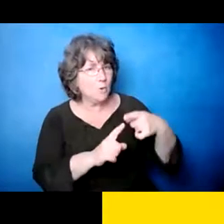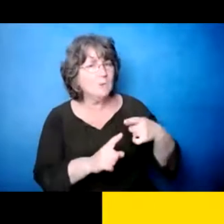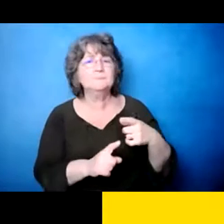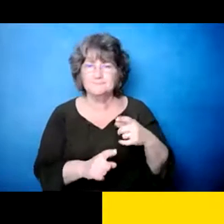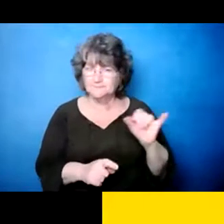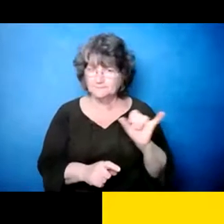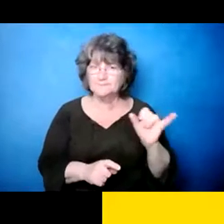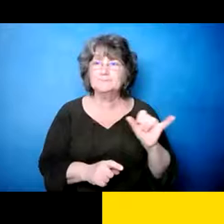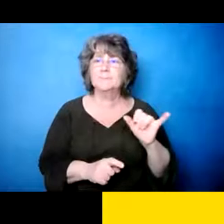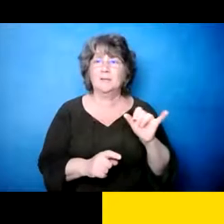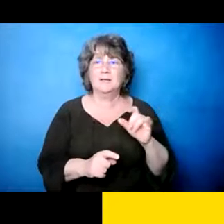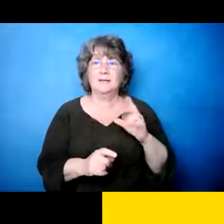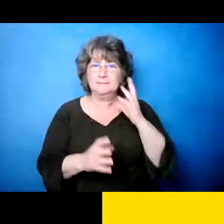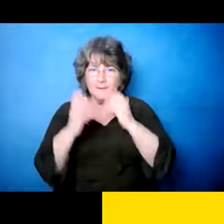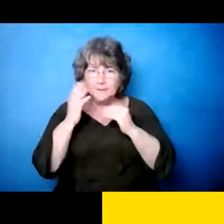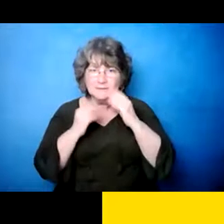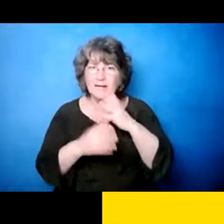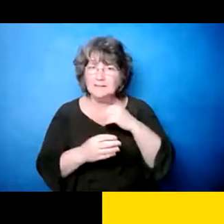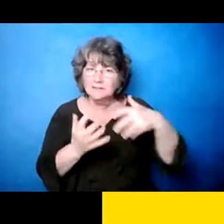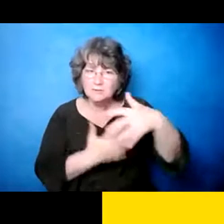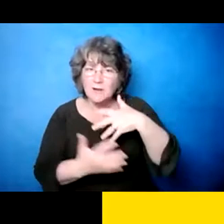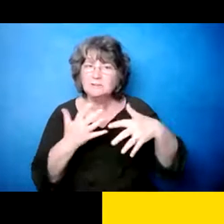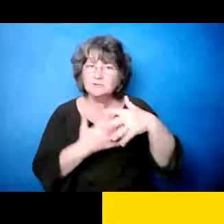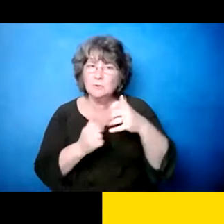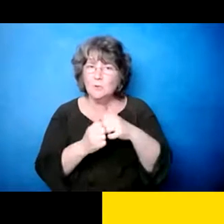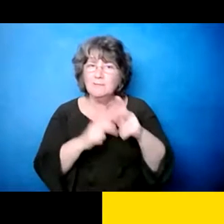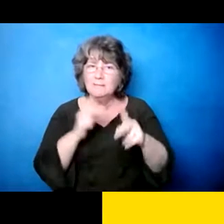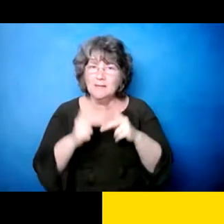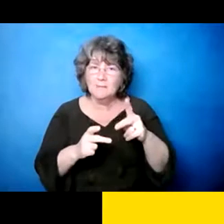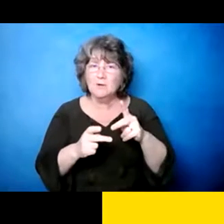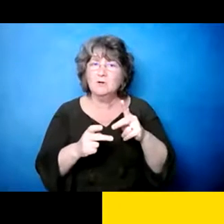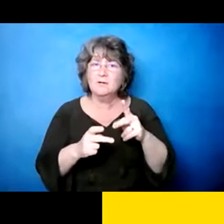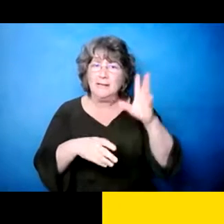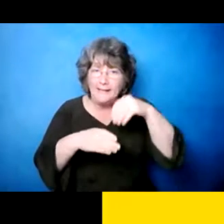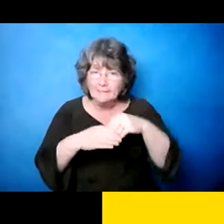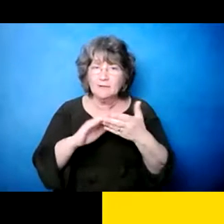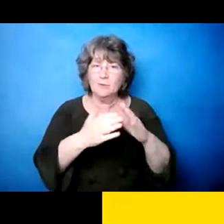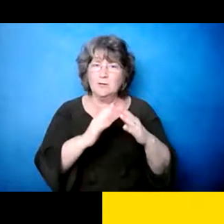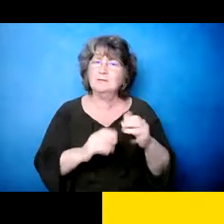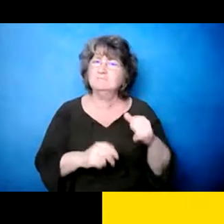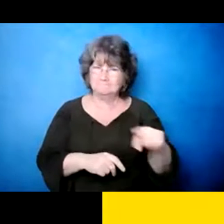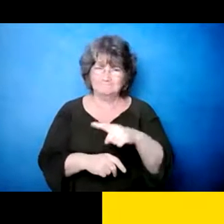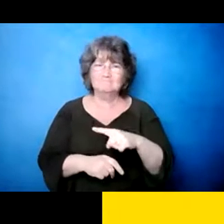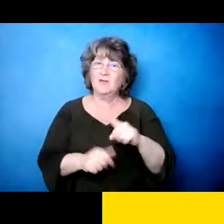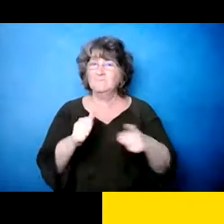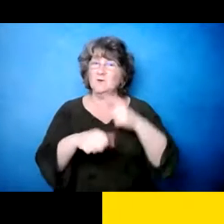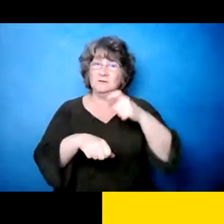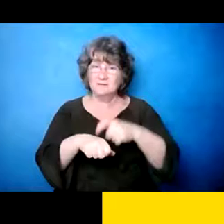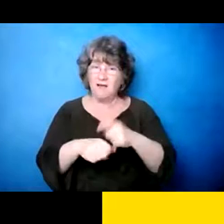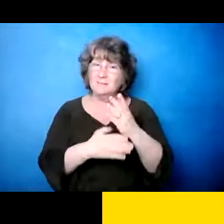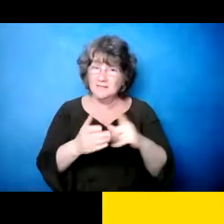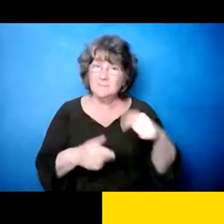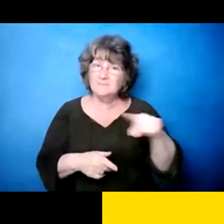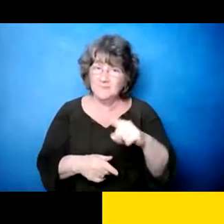experiencia, no son iguales para todos, en interacción con todo el mundo, están, eh, experimentando complicaciones con salud